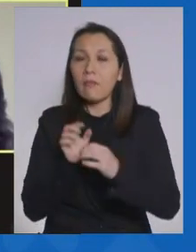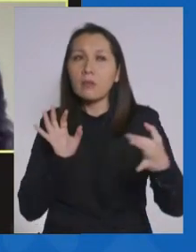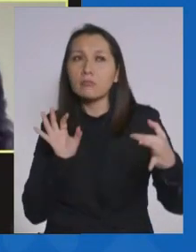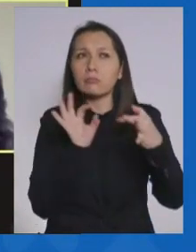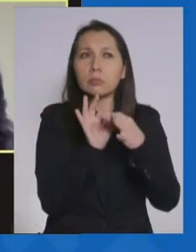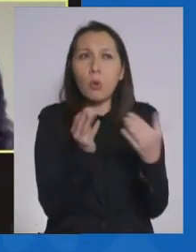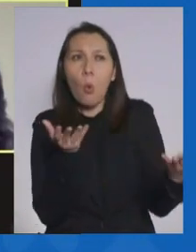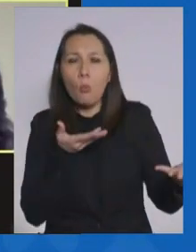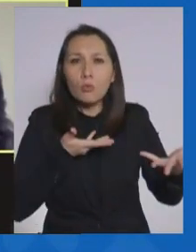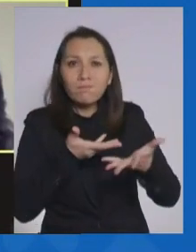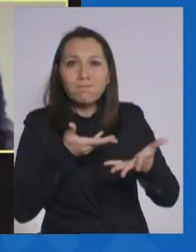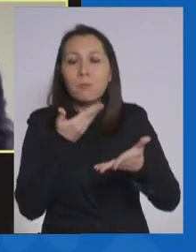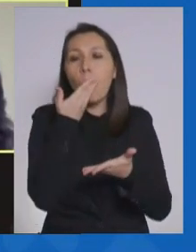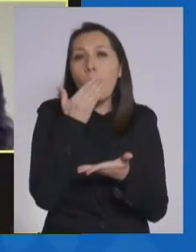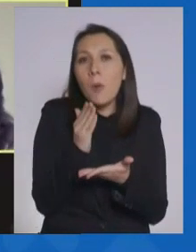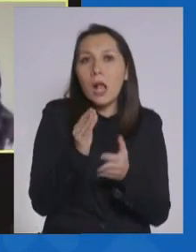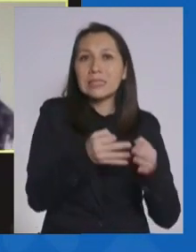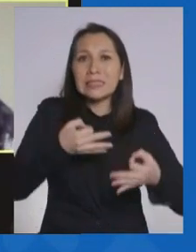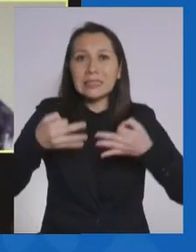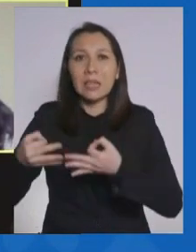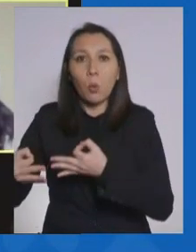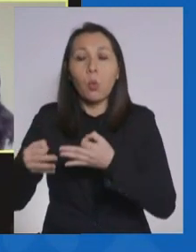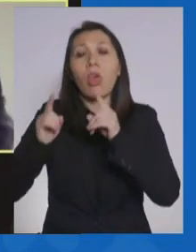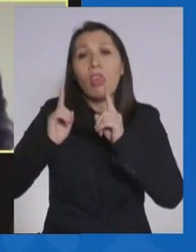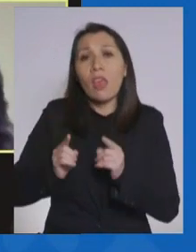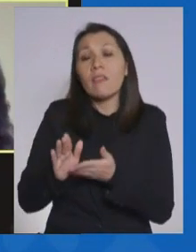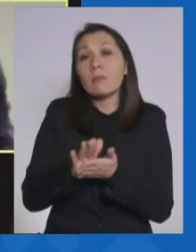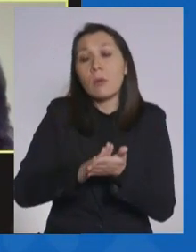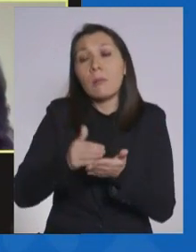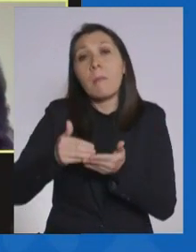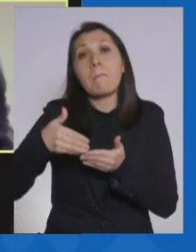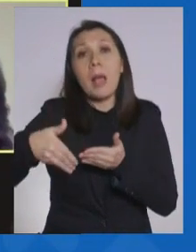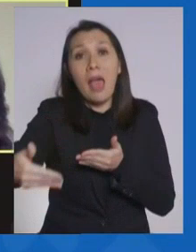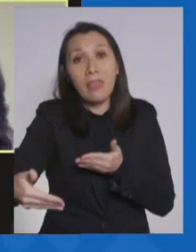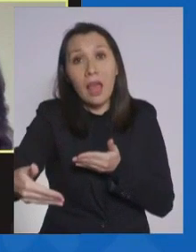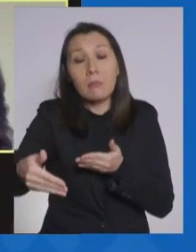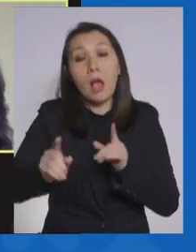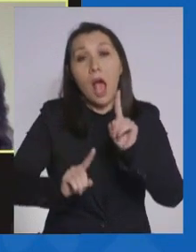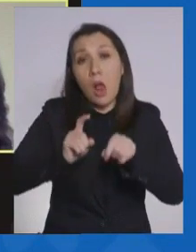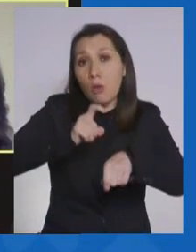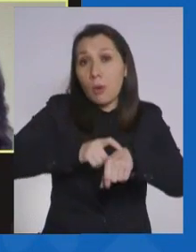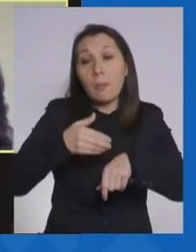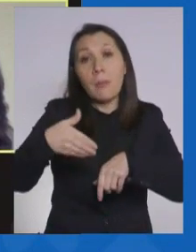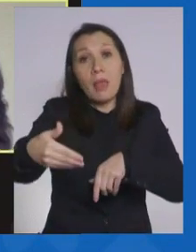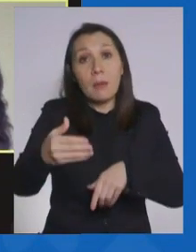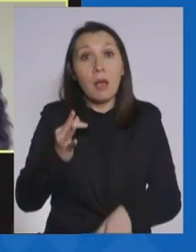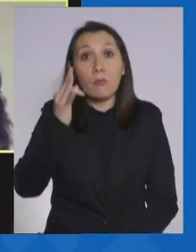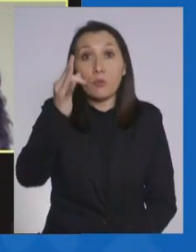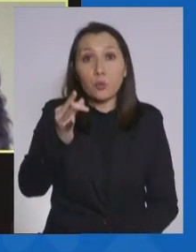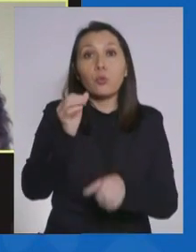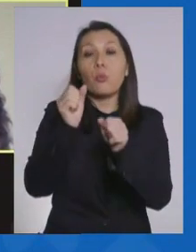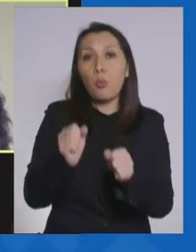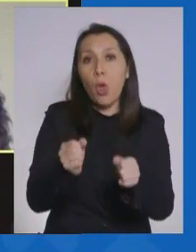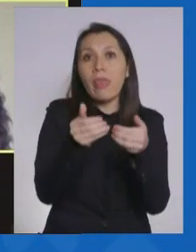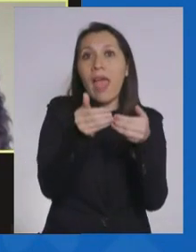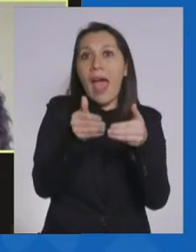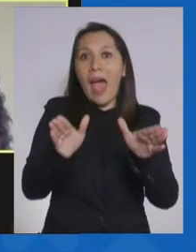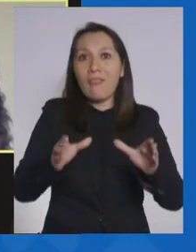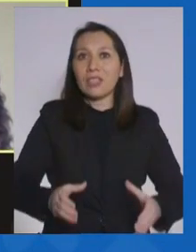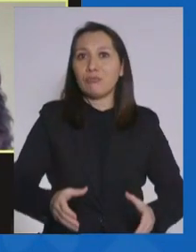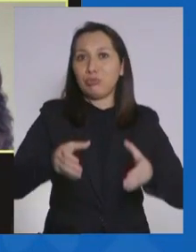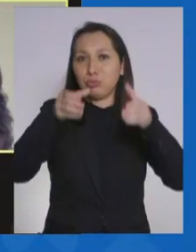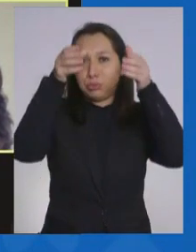para ver todas las medidas de seguridad que habría que tomar para que en algún momento, en el futuro, puedan abrir.